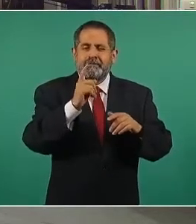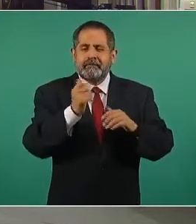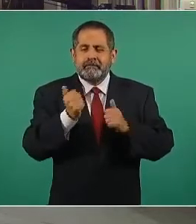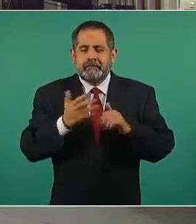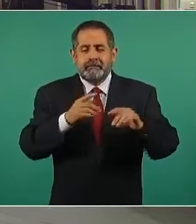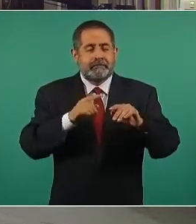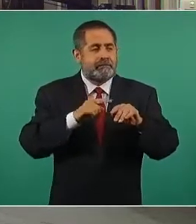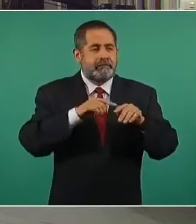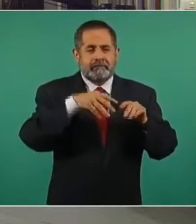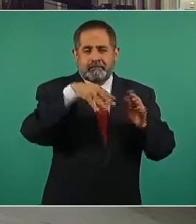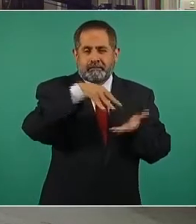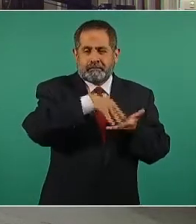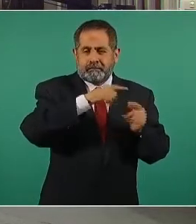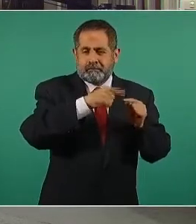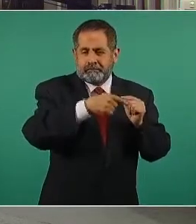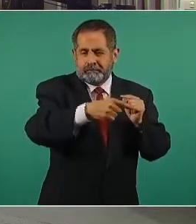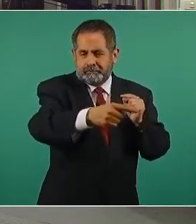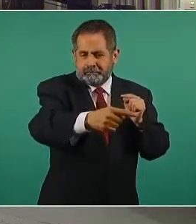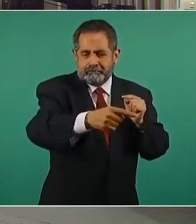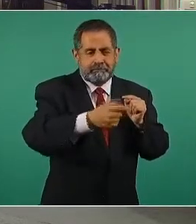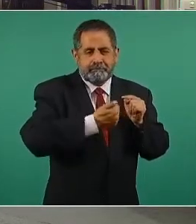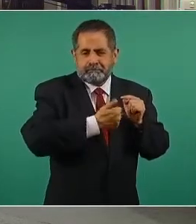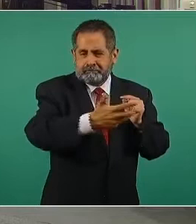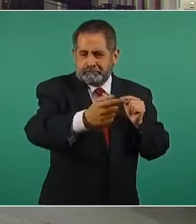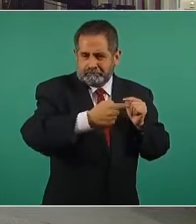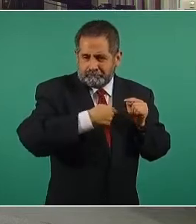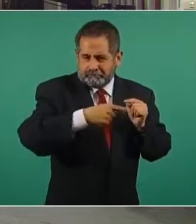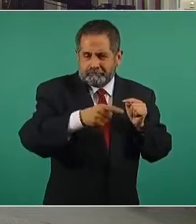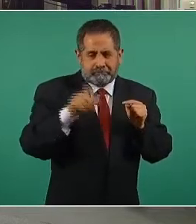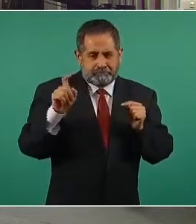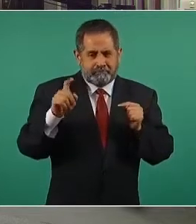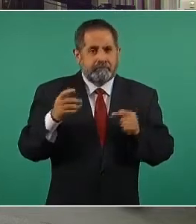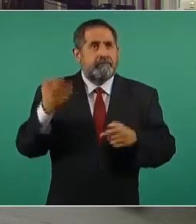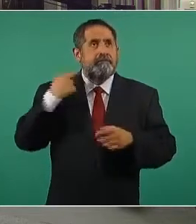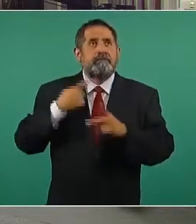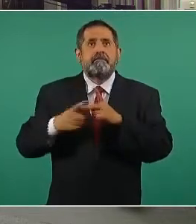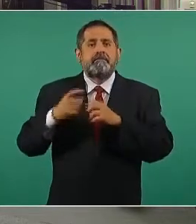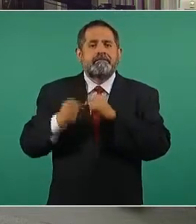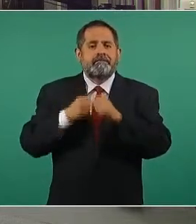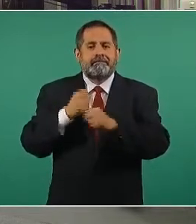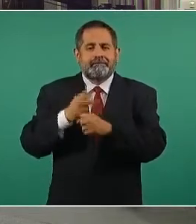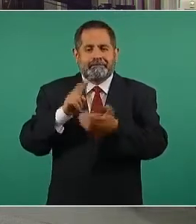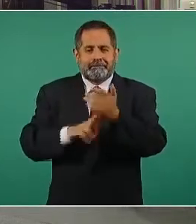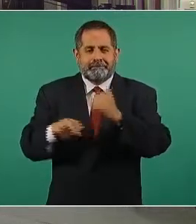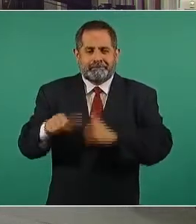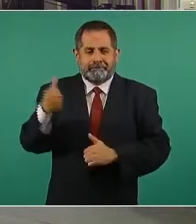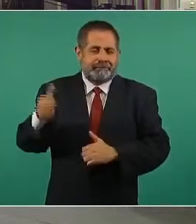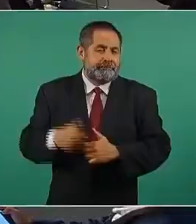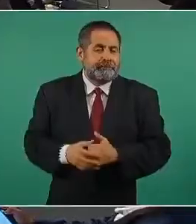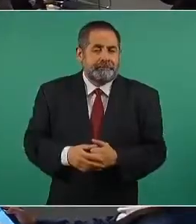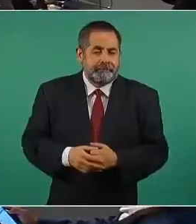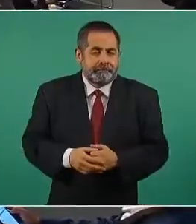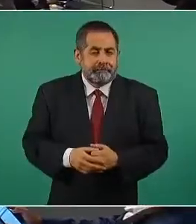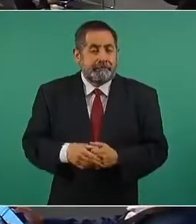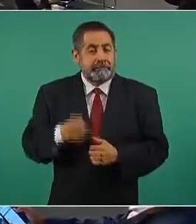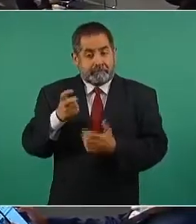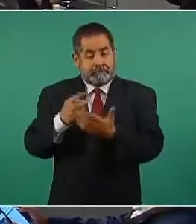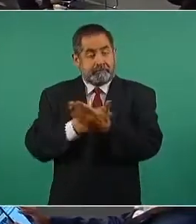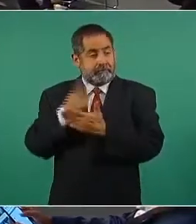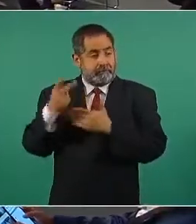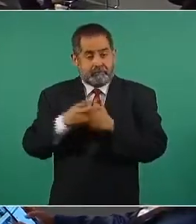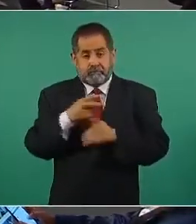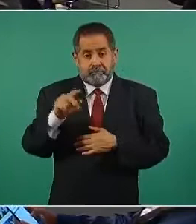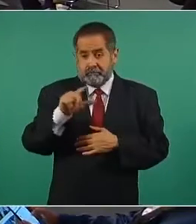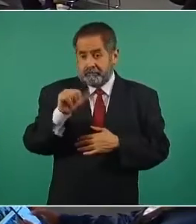proyecto se inició en el 2011 y es un proyecto que